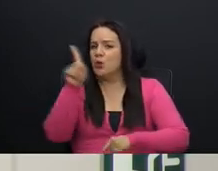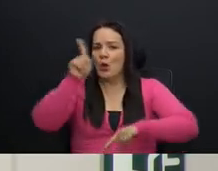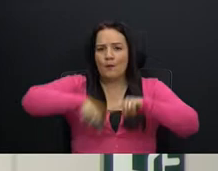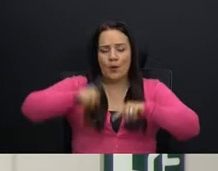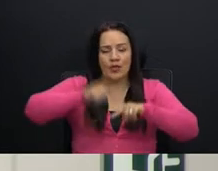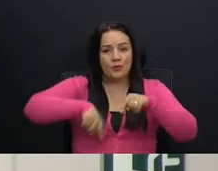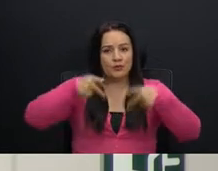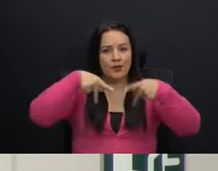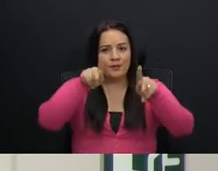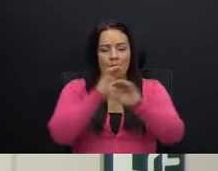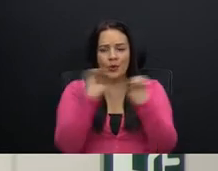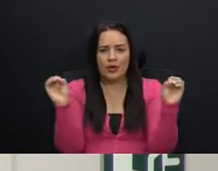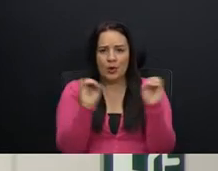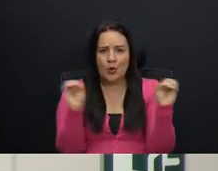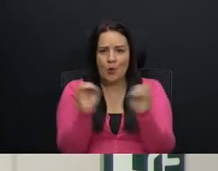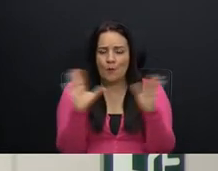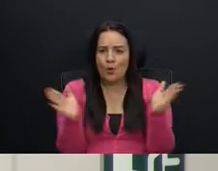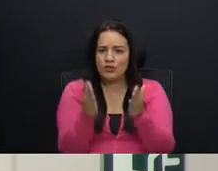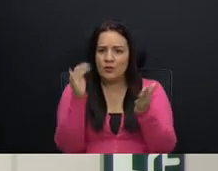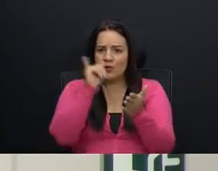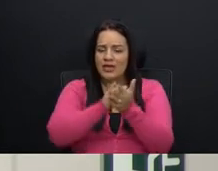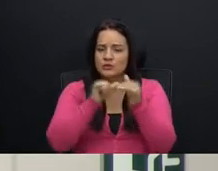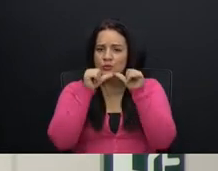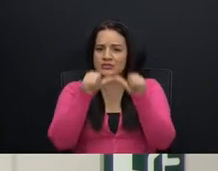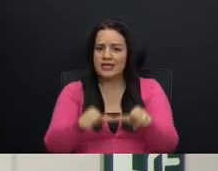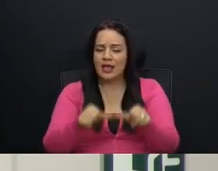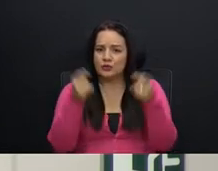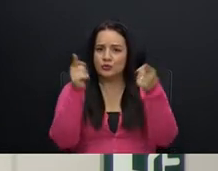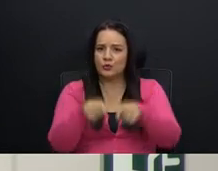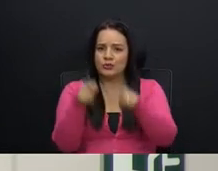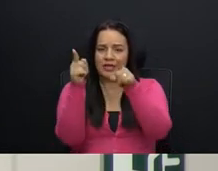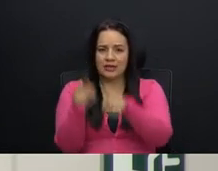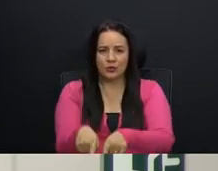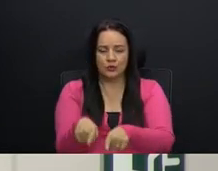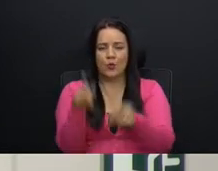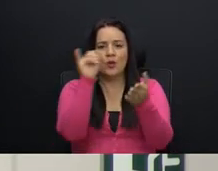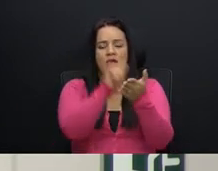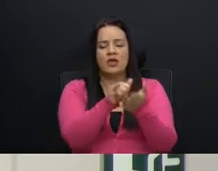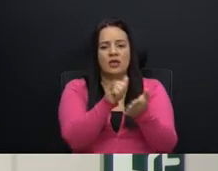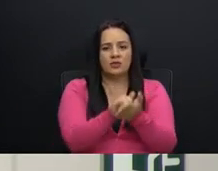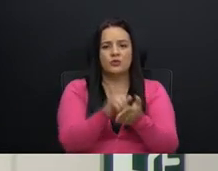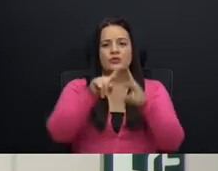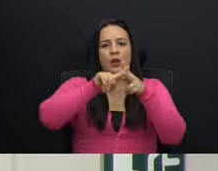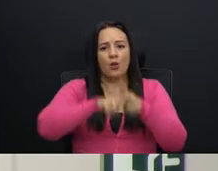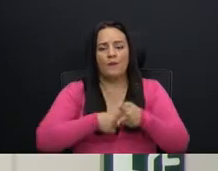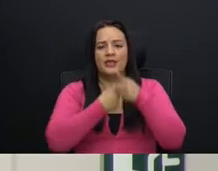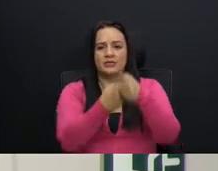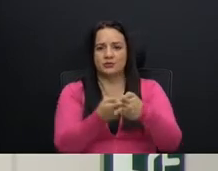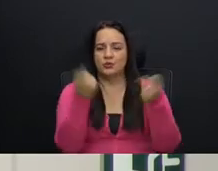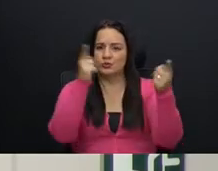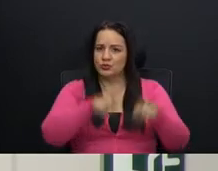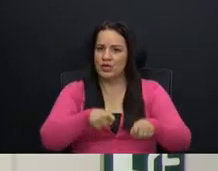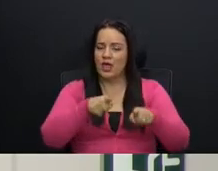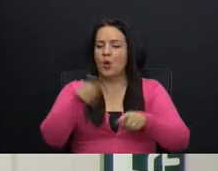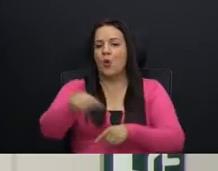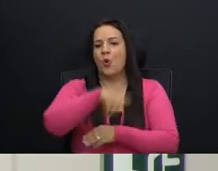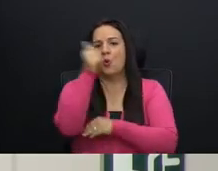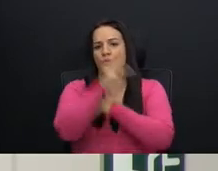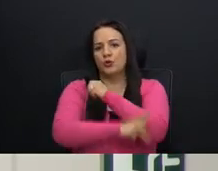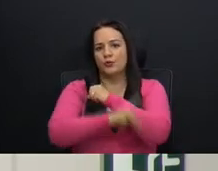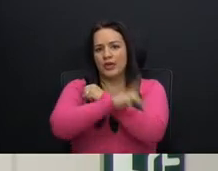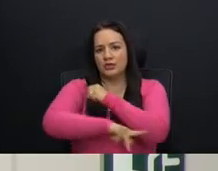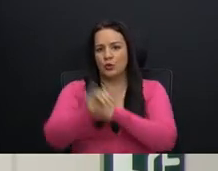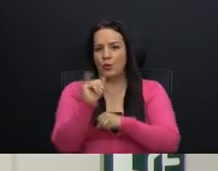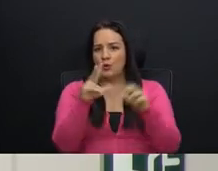permitir por ningún motivo que esto siga sucediendo. Esto es el comienzo de lo sucedido en otros países